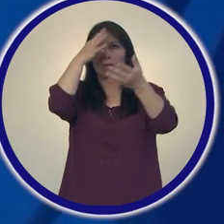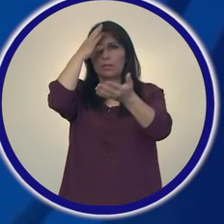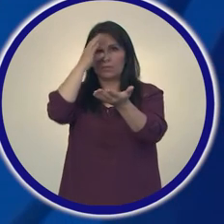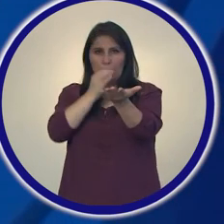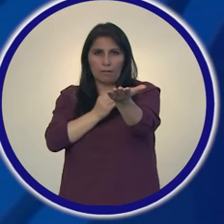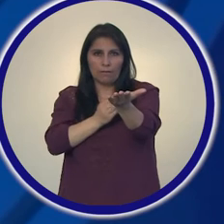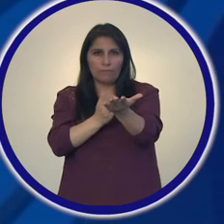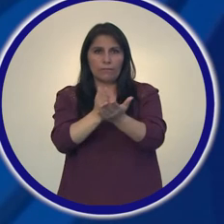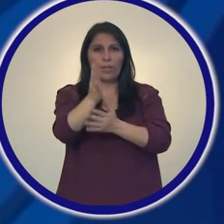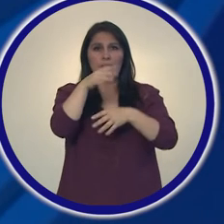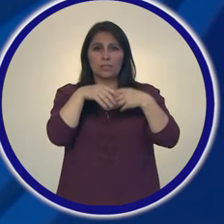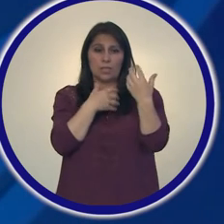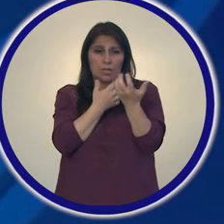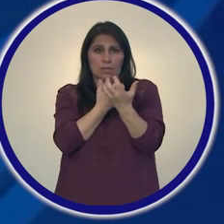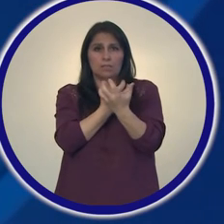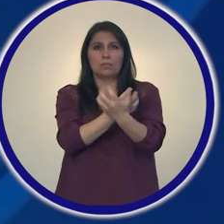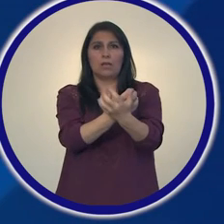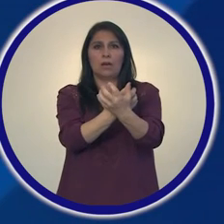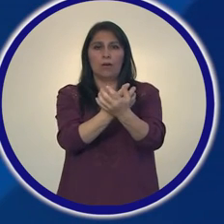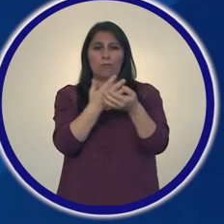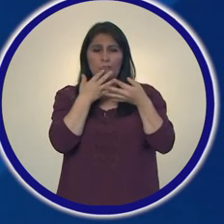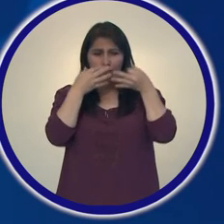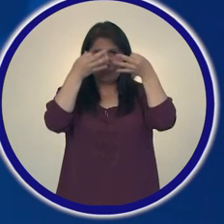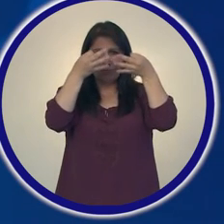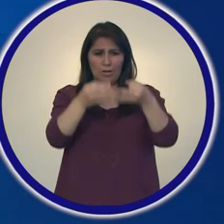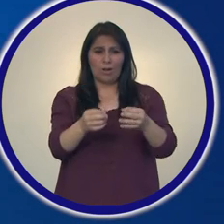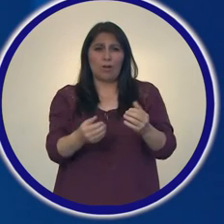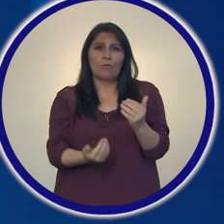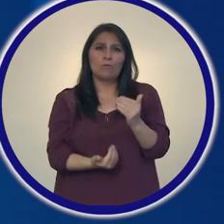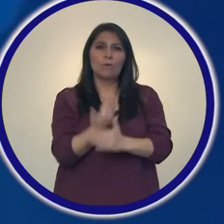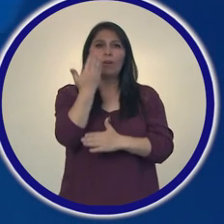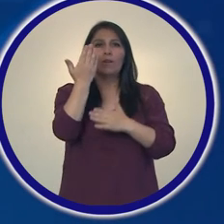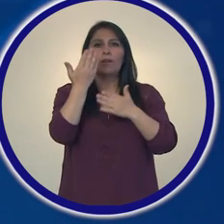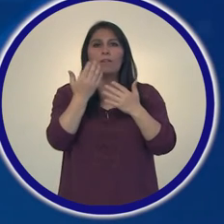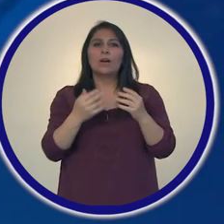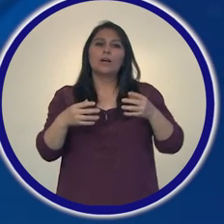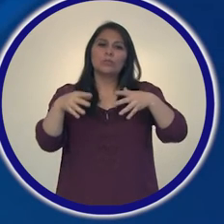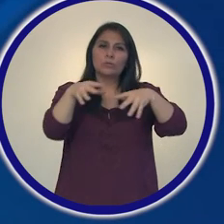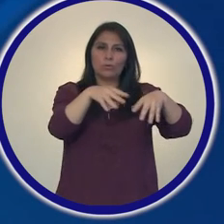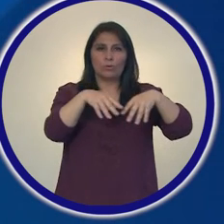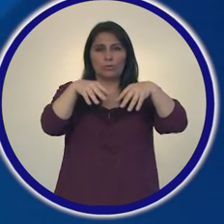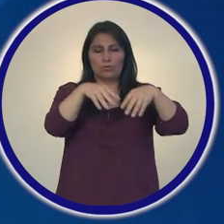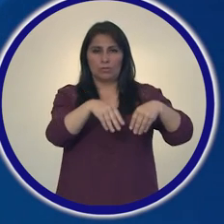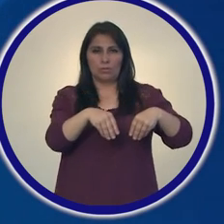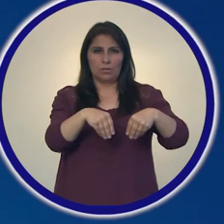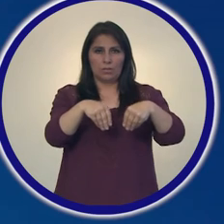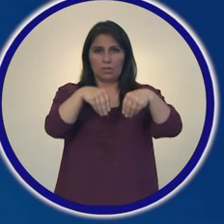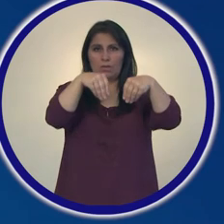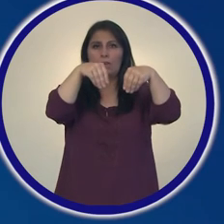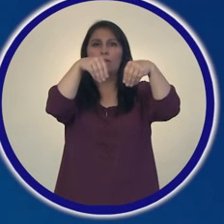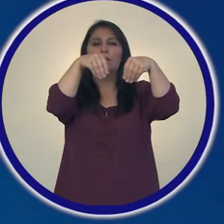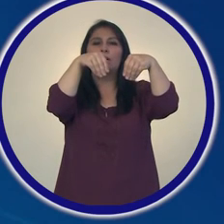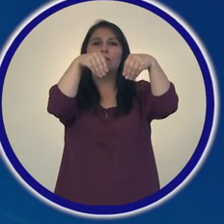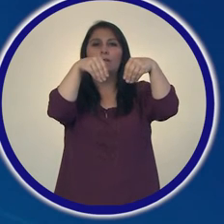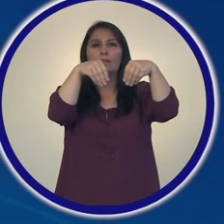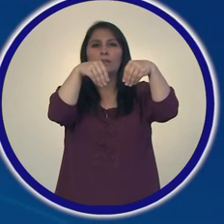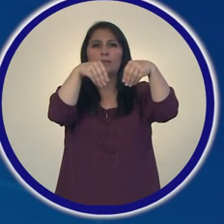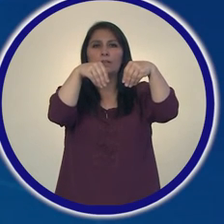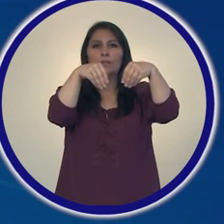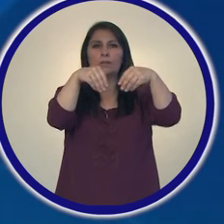luces de fe y ciencia, una nueva sociedad.